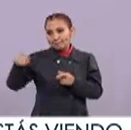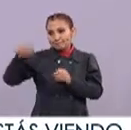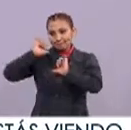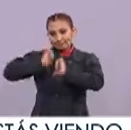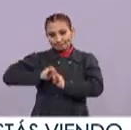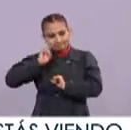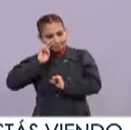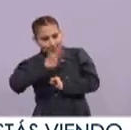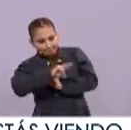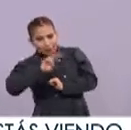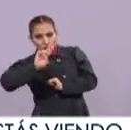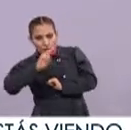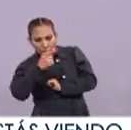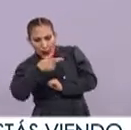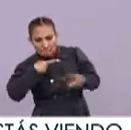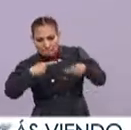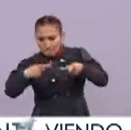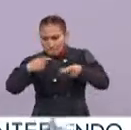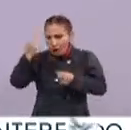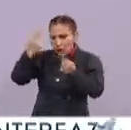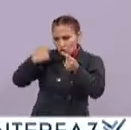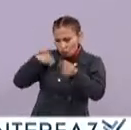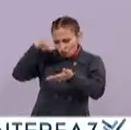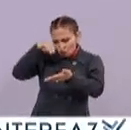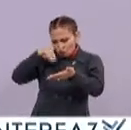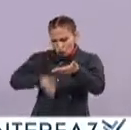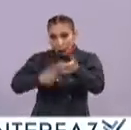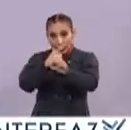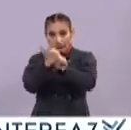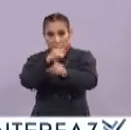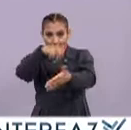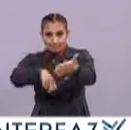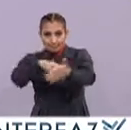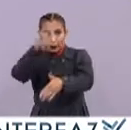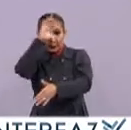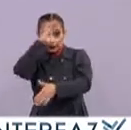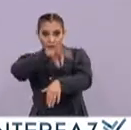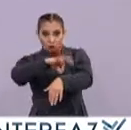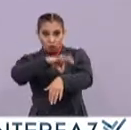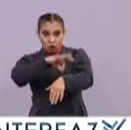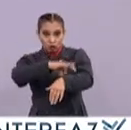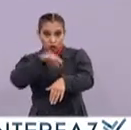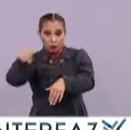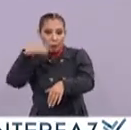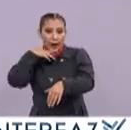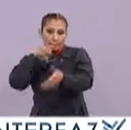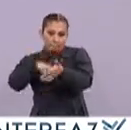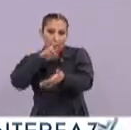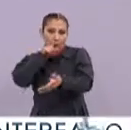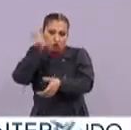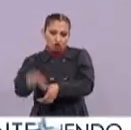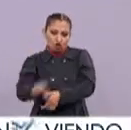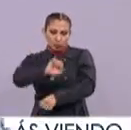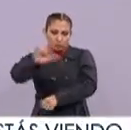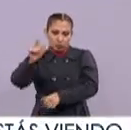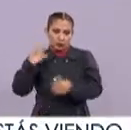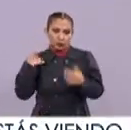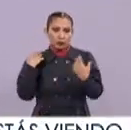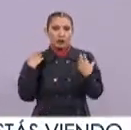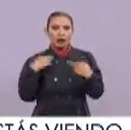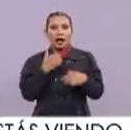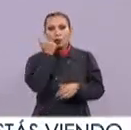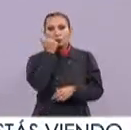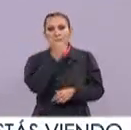las autoridades universitarias A plantear algunos contenidos de carreras del área de ciencias médicas Para mejorar el perfil profesional de sus